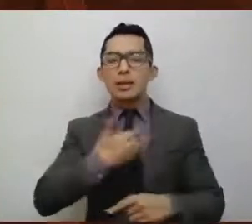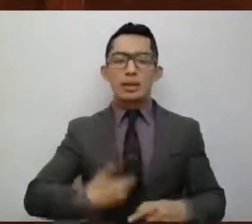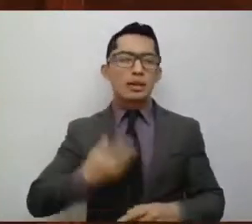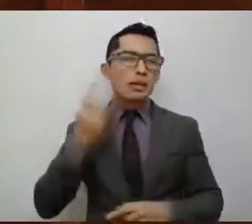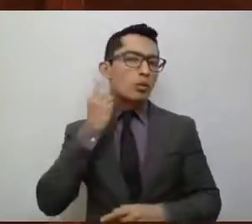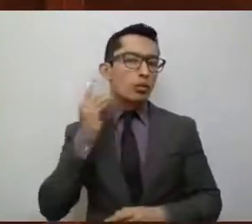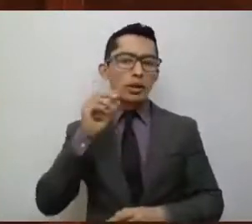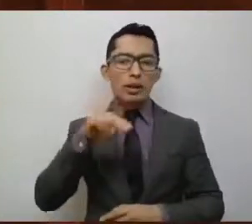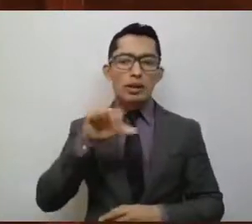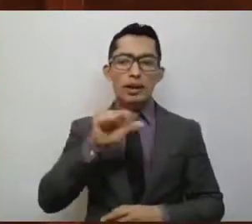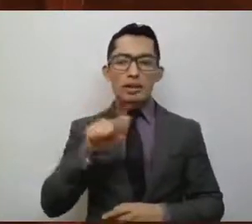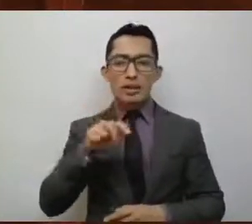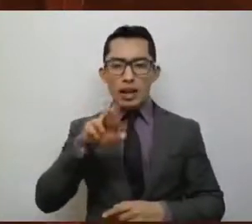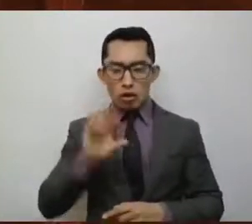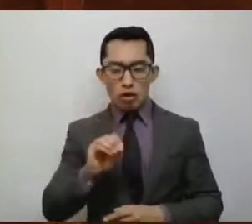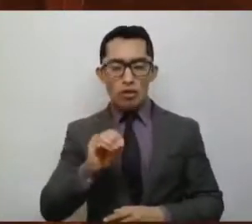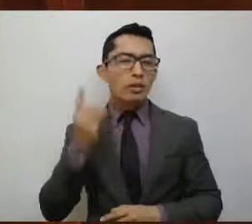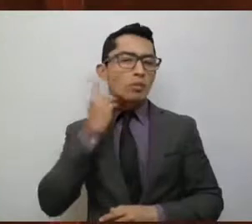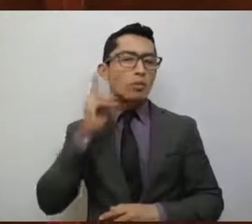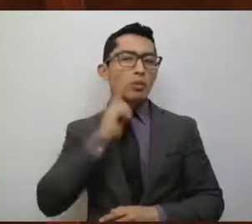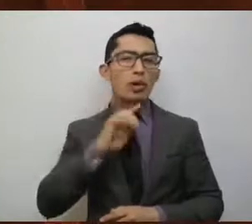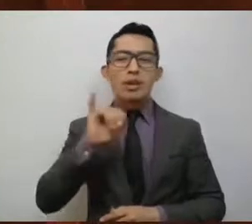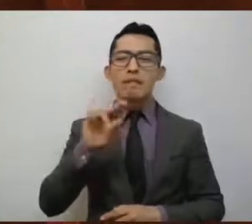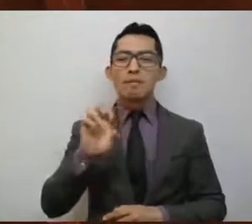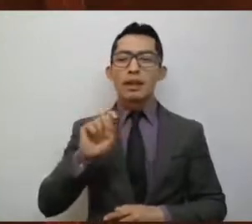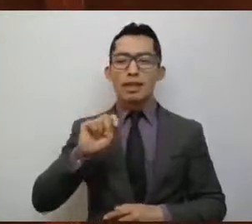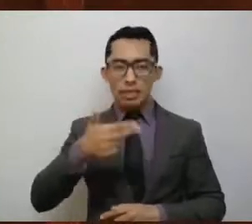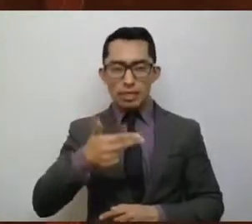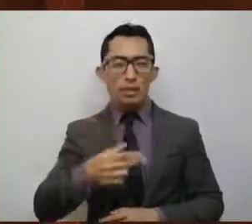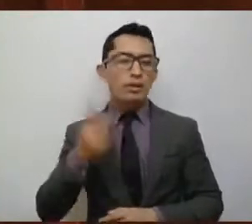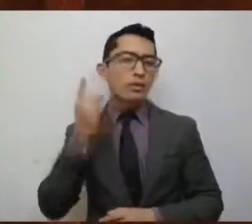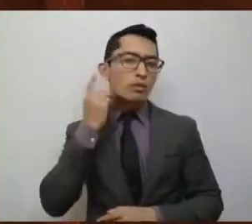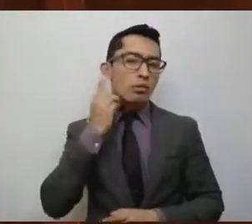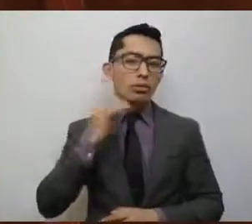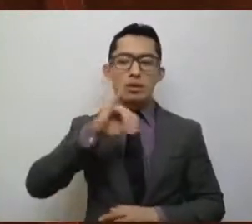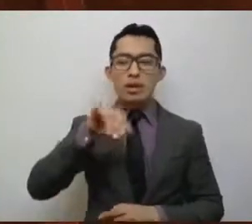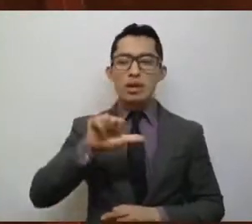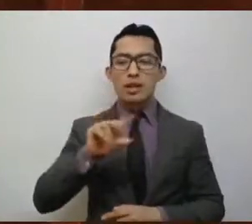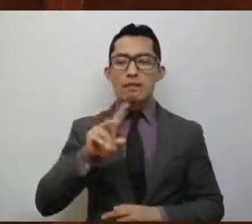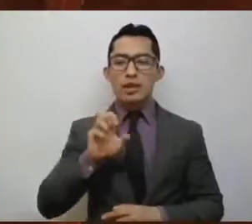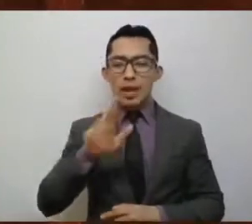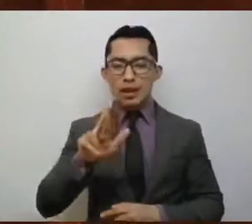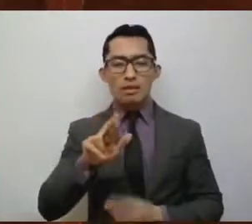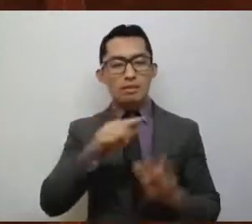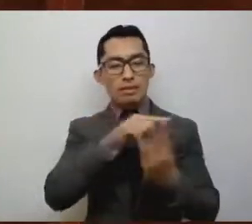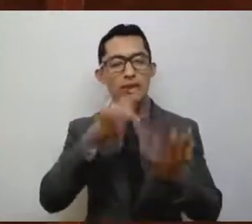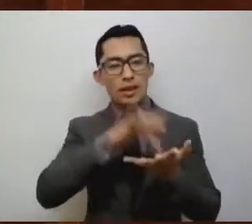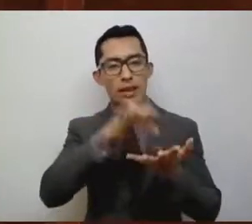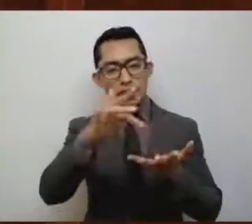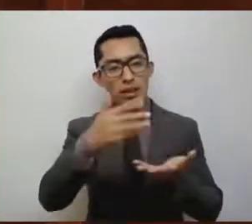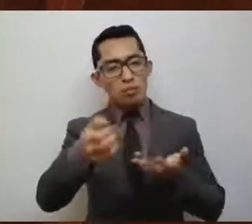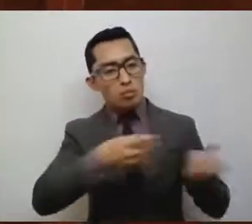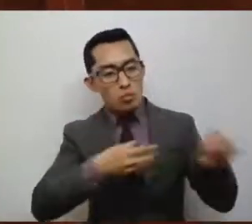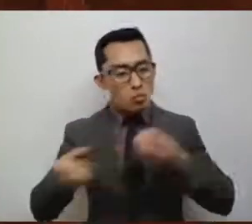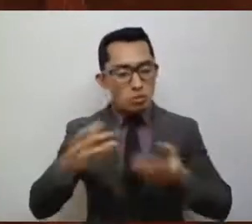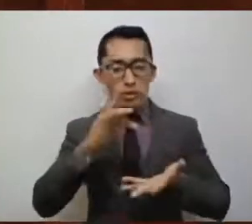Nazario, a la diputada Ivette y al diputado Javier Cetea. Muchas gracias por sus aportaciones.